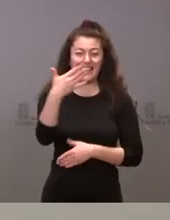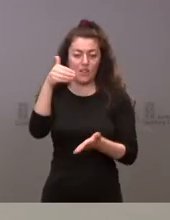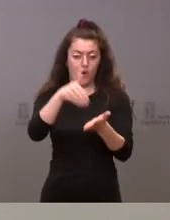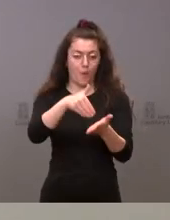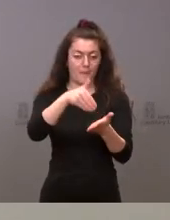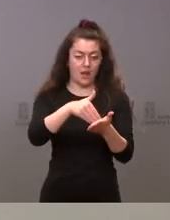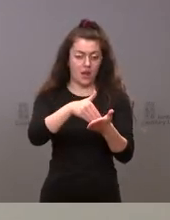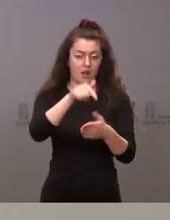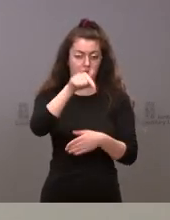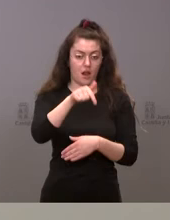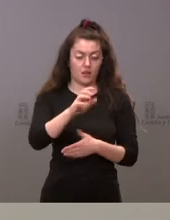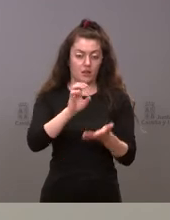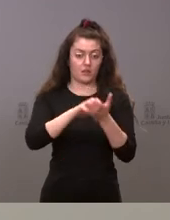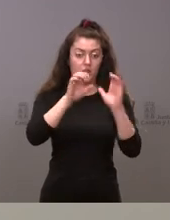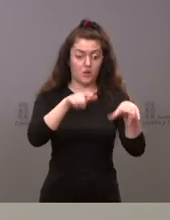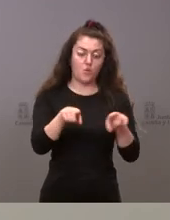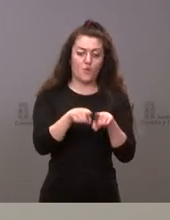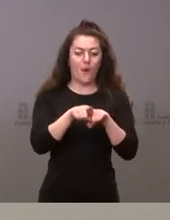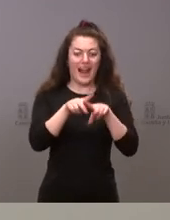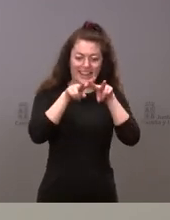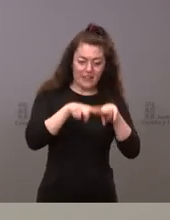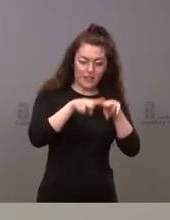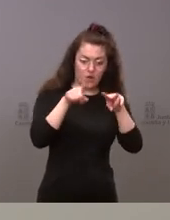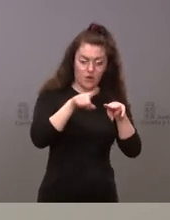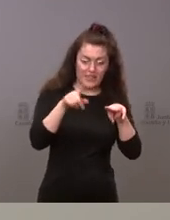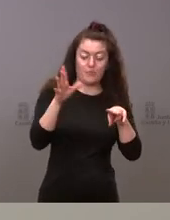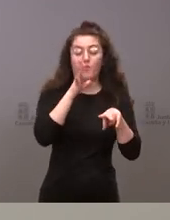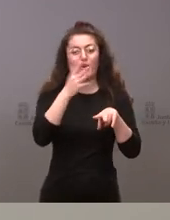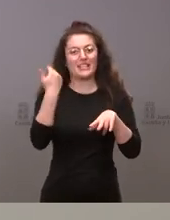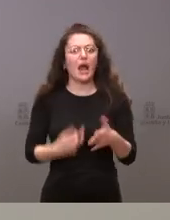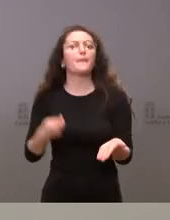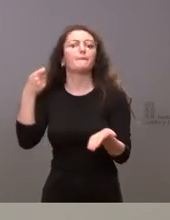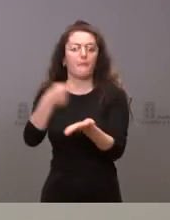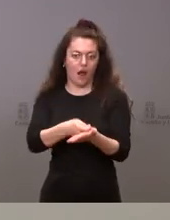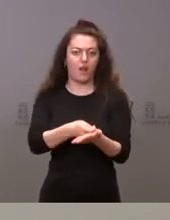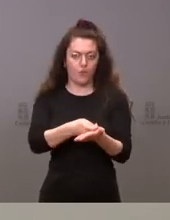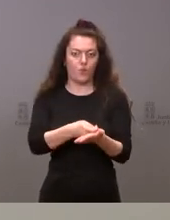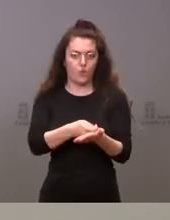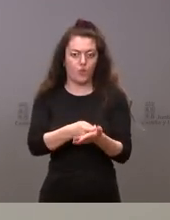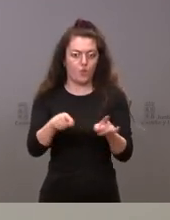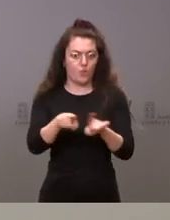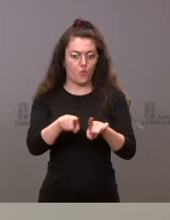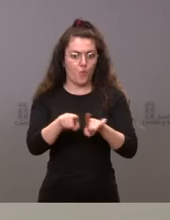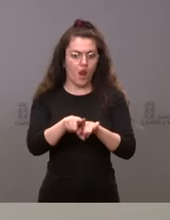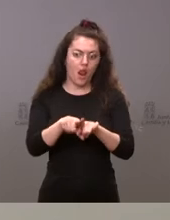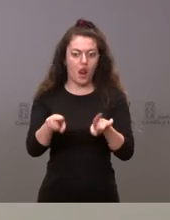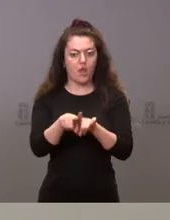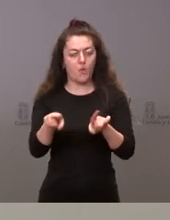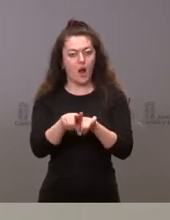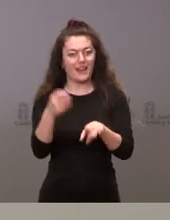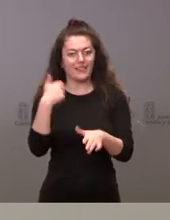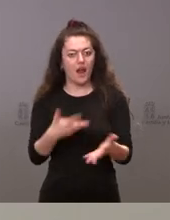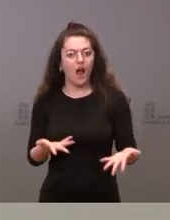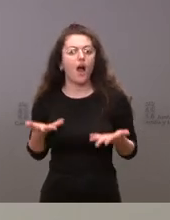tanto revisarlo porque aquello ya no es que se concediera es se ha pagado y ha ayudado a esta dificultad de